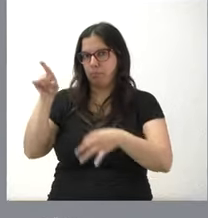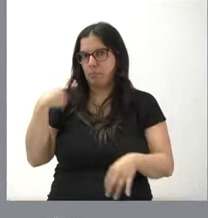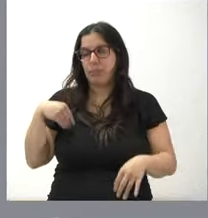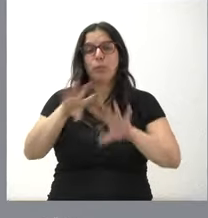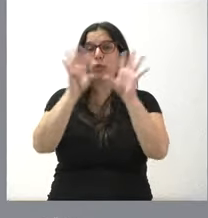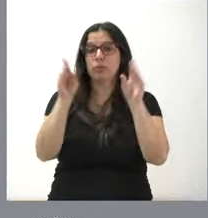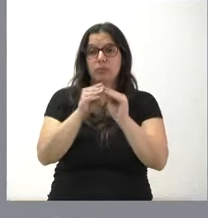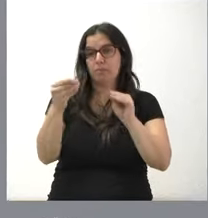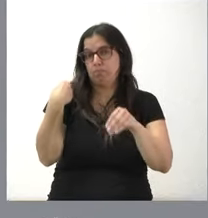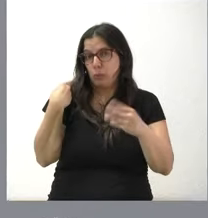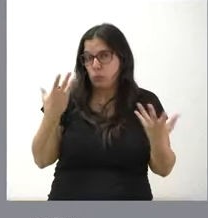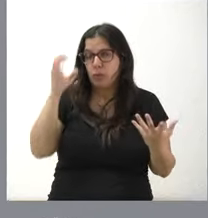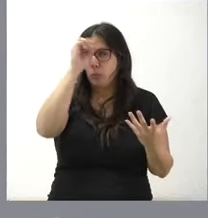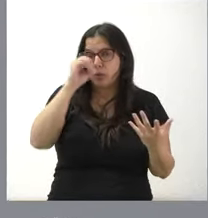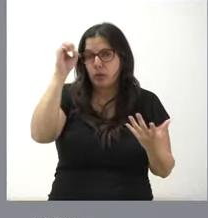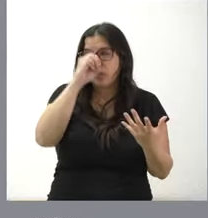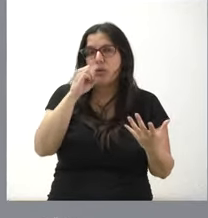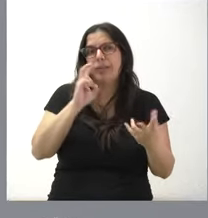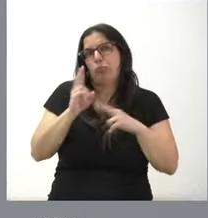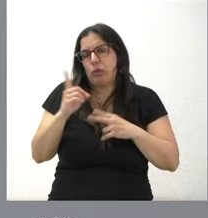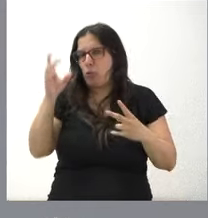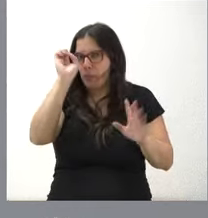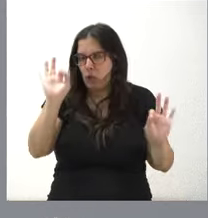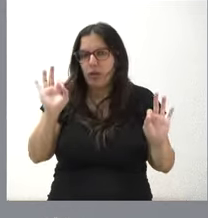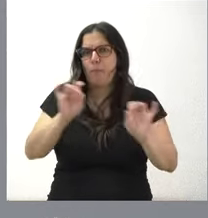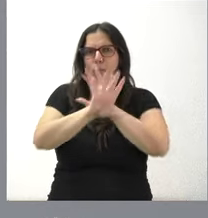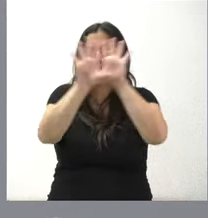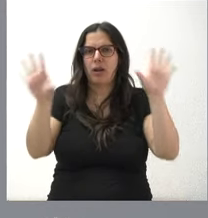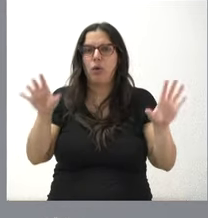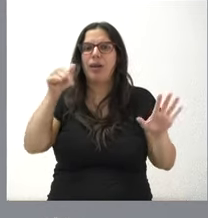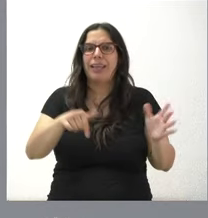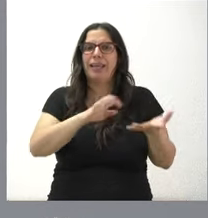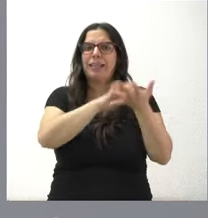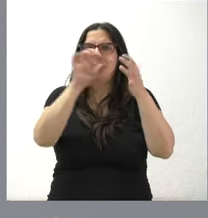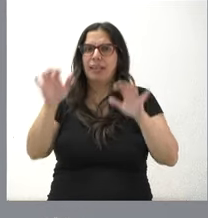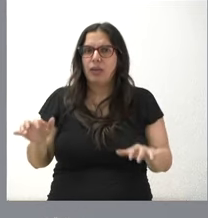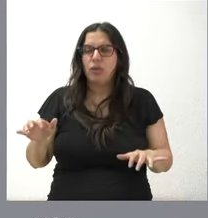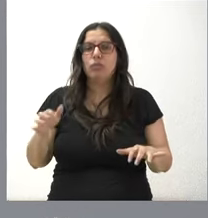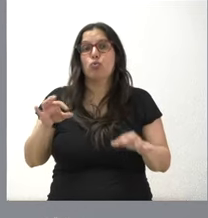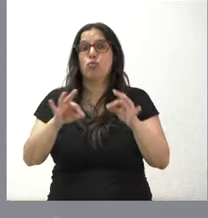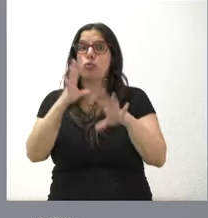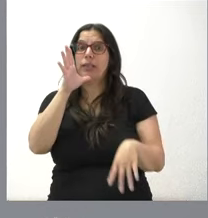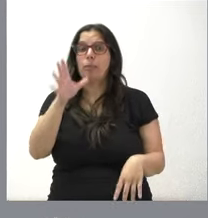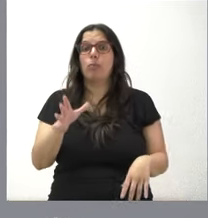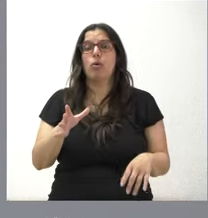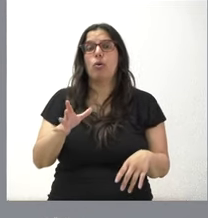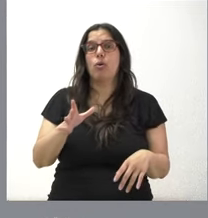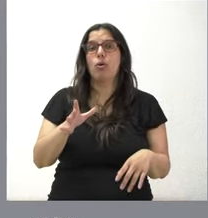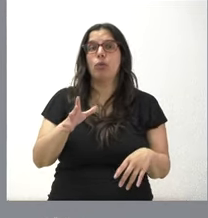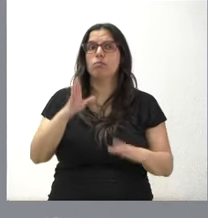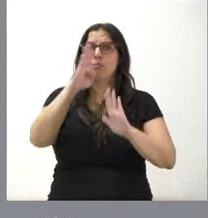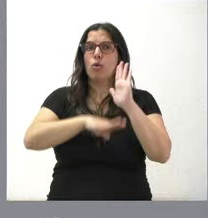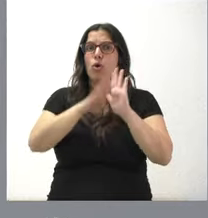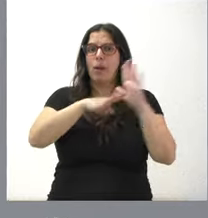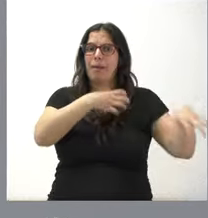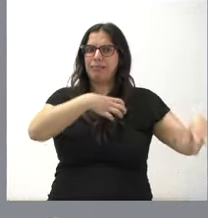nuestra posición, si usted la pregunta más allá de la que es una respuesta, es muy clara. En Castilla y León tenemos la fortuna de tener un muy buen programa